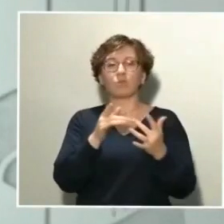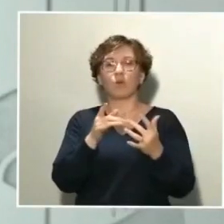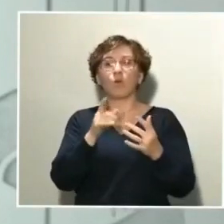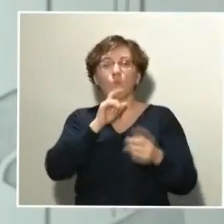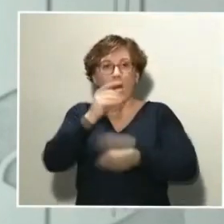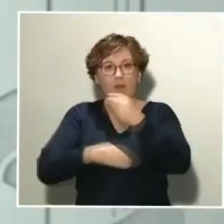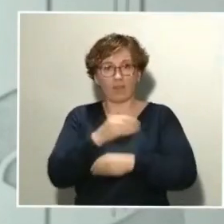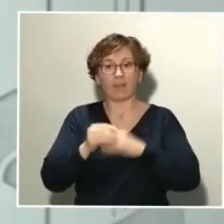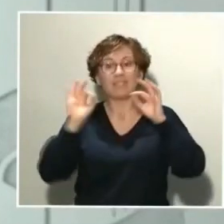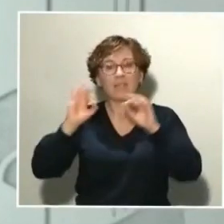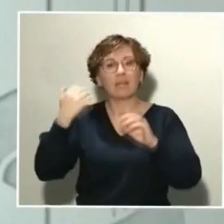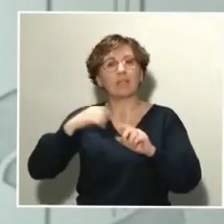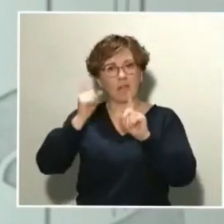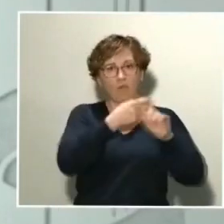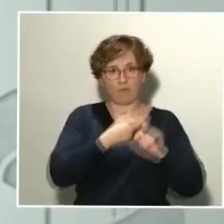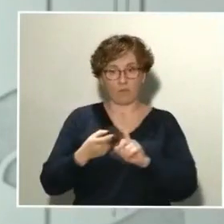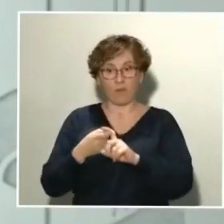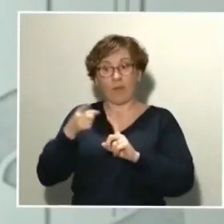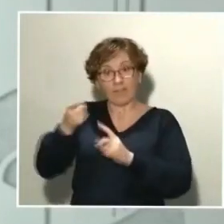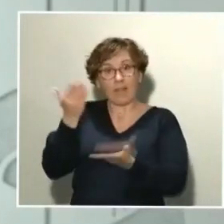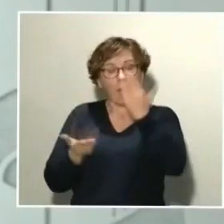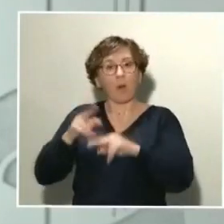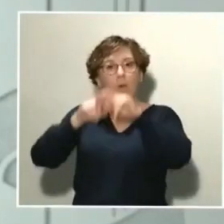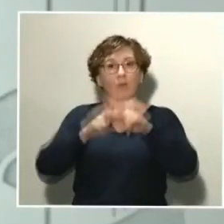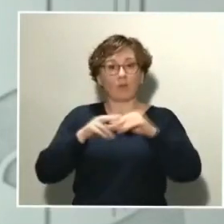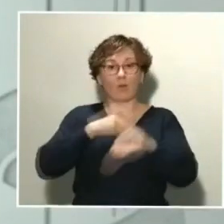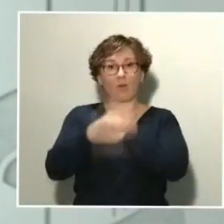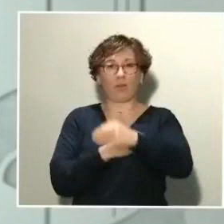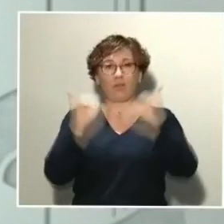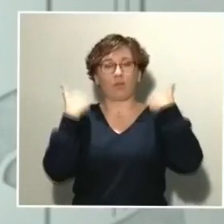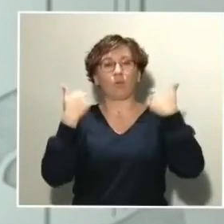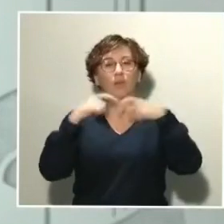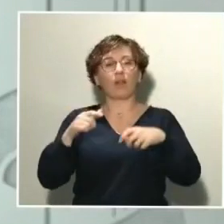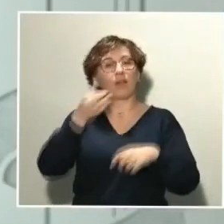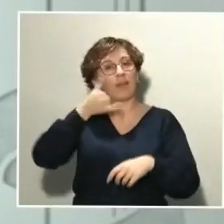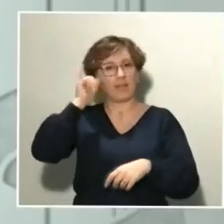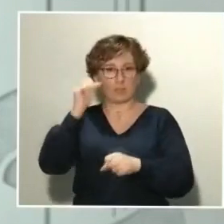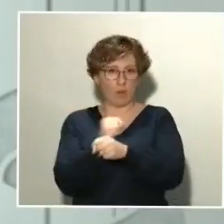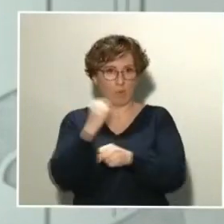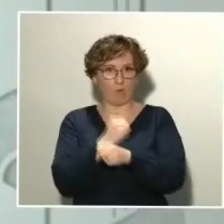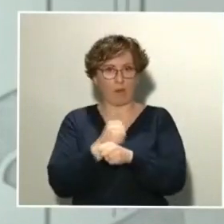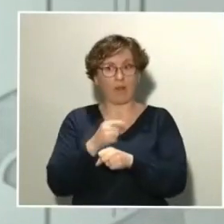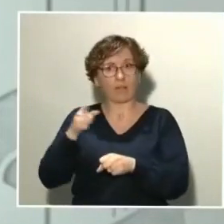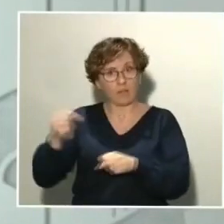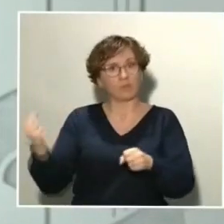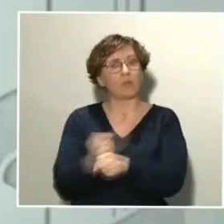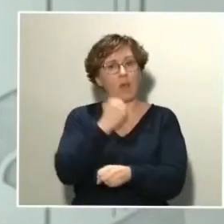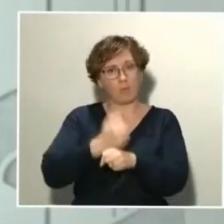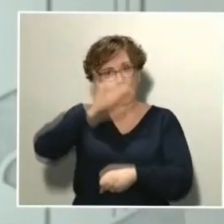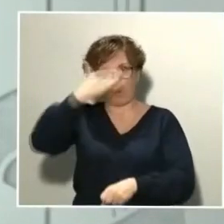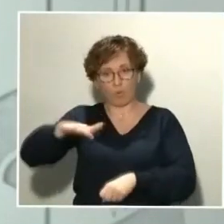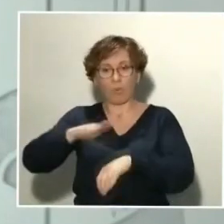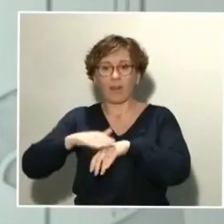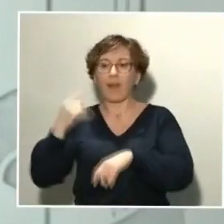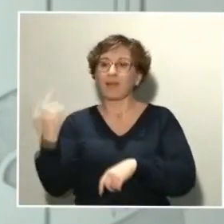según los últimos datos ofrecidos por Sanidad y las comunidades autónomas. En total, han muerto 1.041 personas,